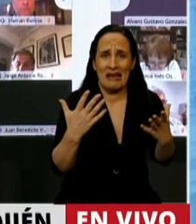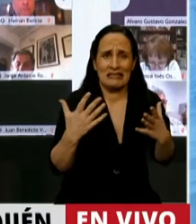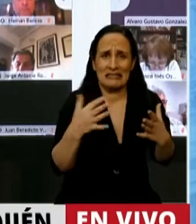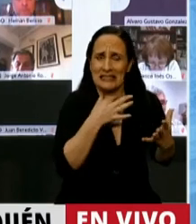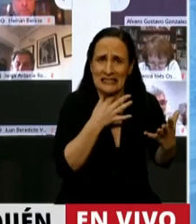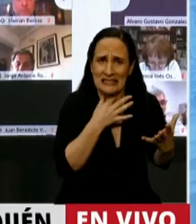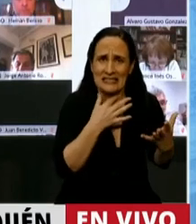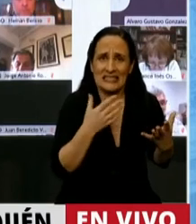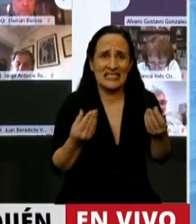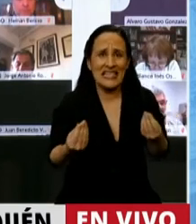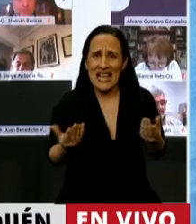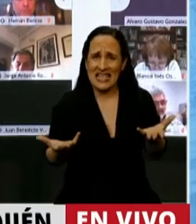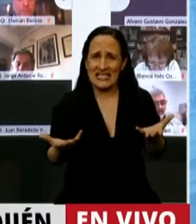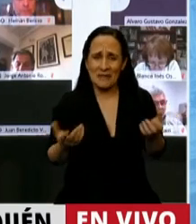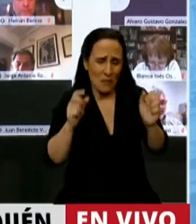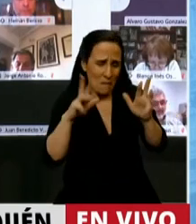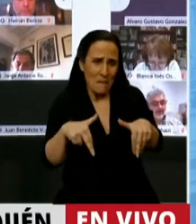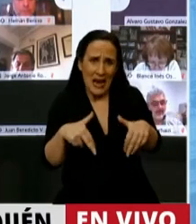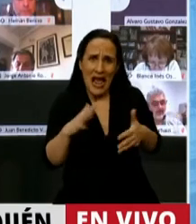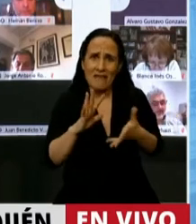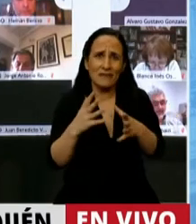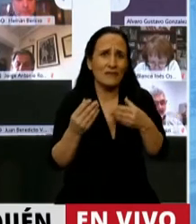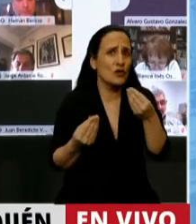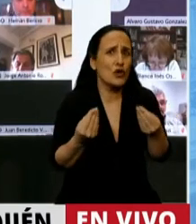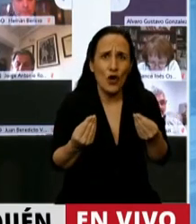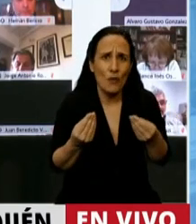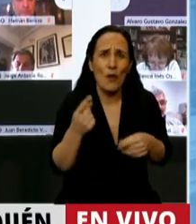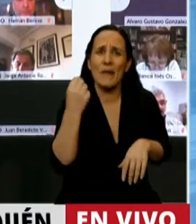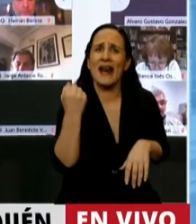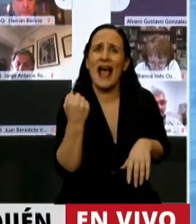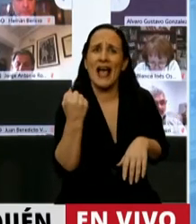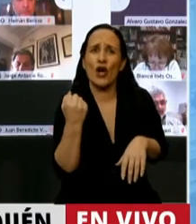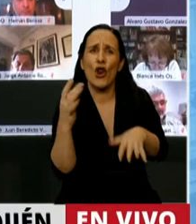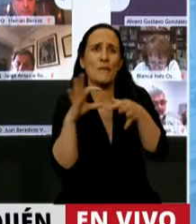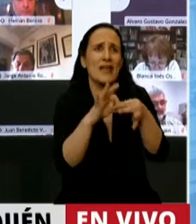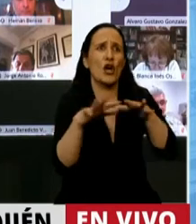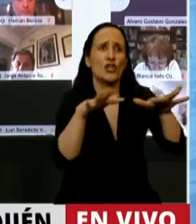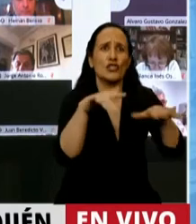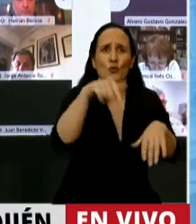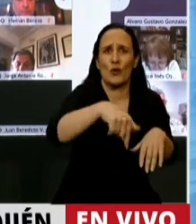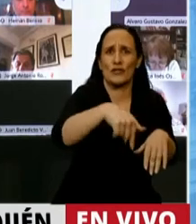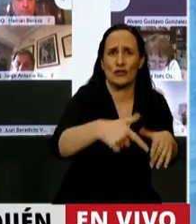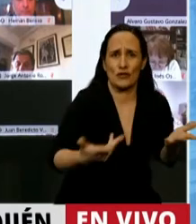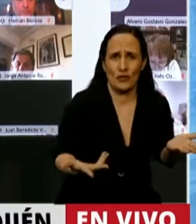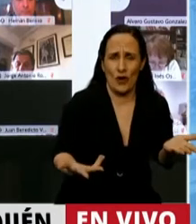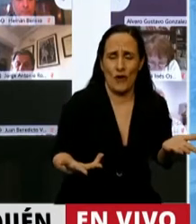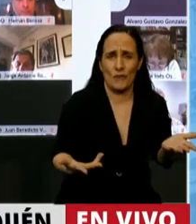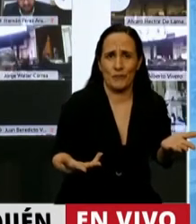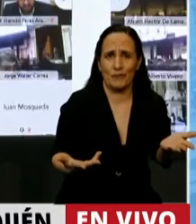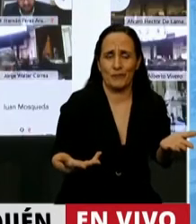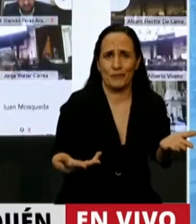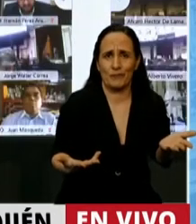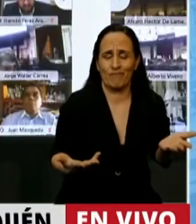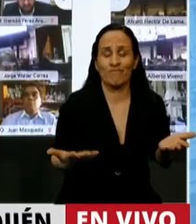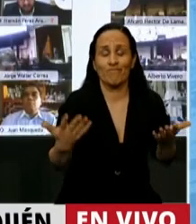¿Qué estrategias elaborar para instrumentar una economía a la altura de las circunstancias? Sin lugar a dudas,